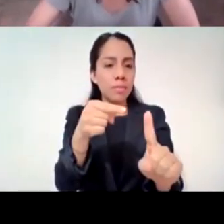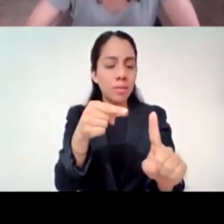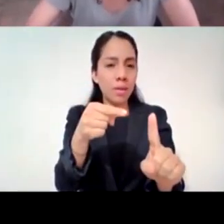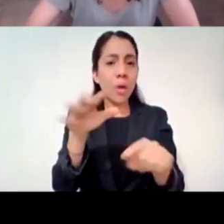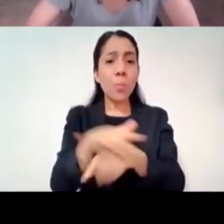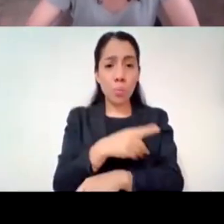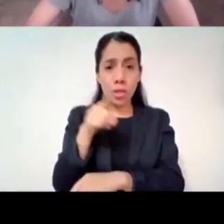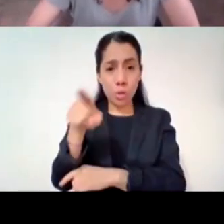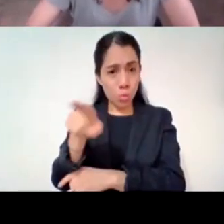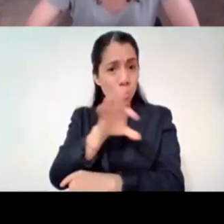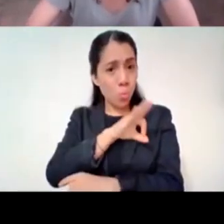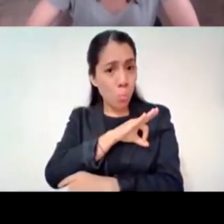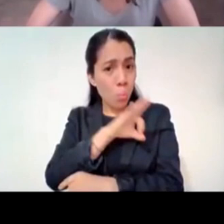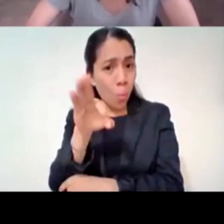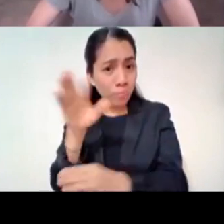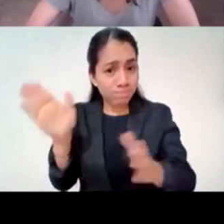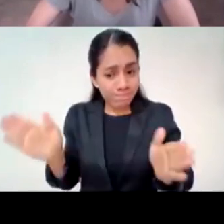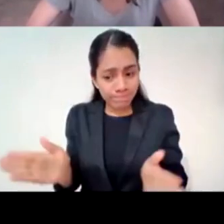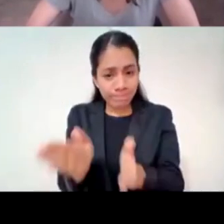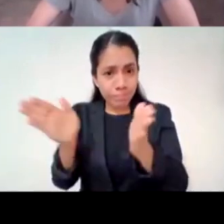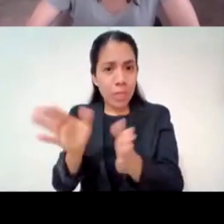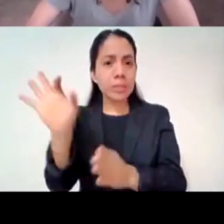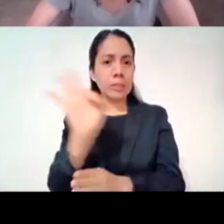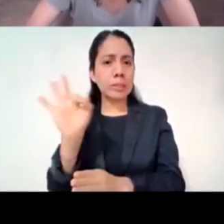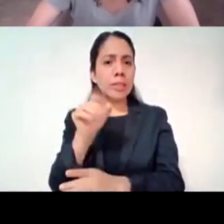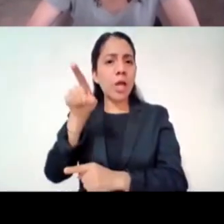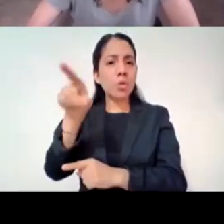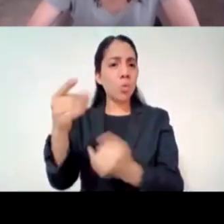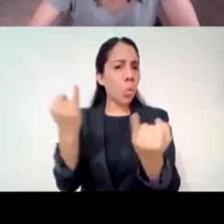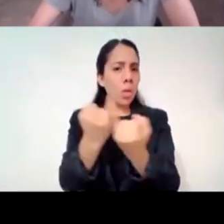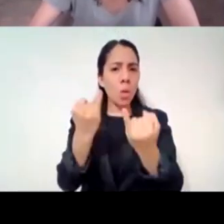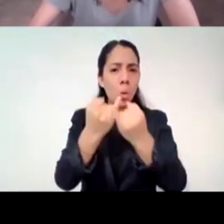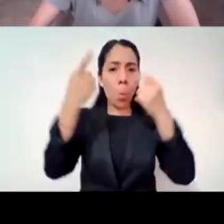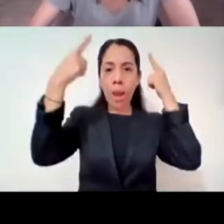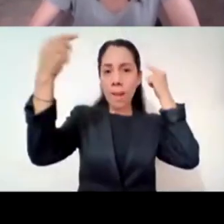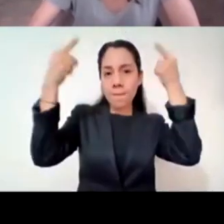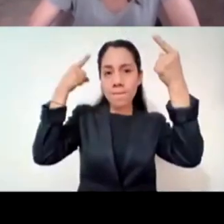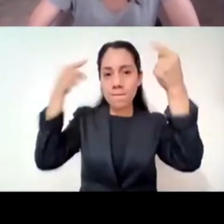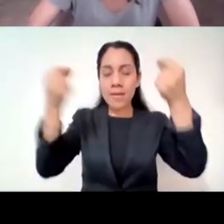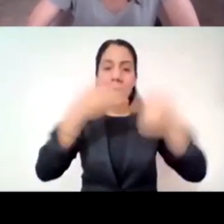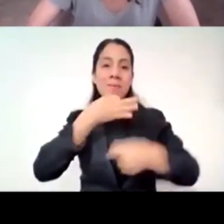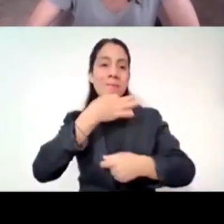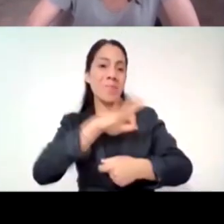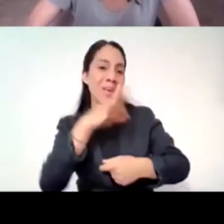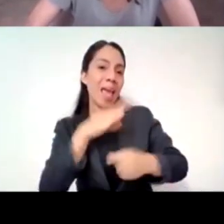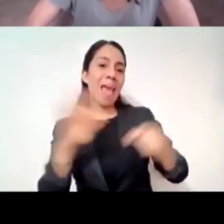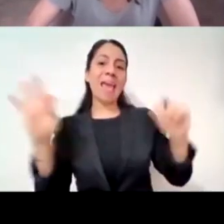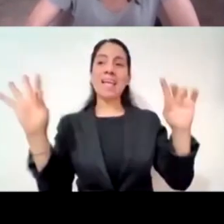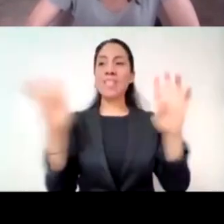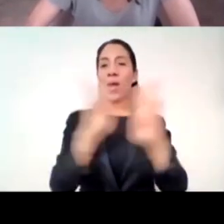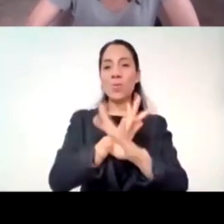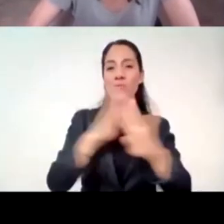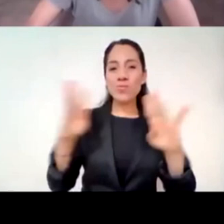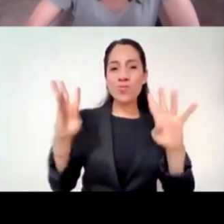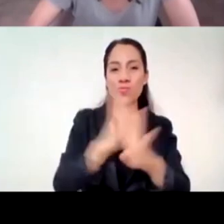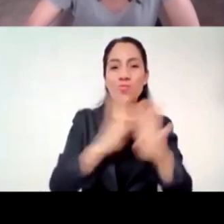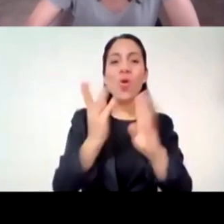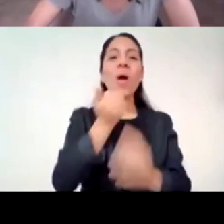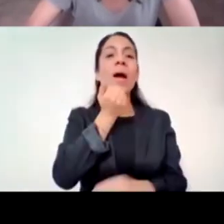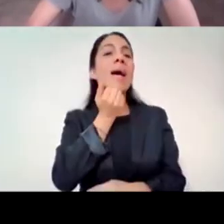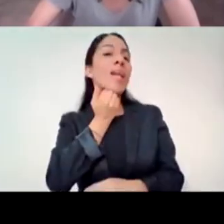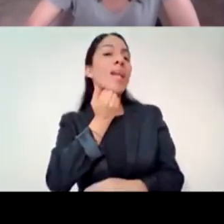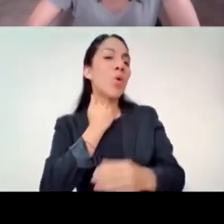puedes? Porque si hubieras tenido una graduación a lo mejor de fiesta, de mucho alcohol, de